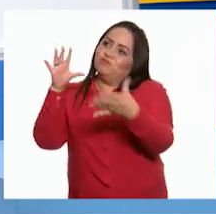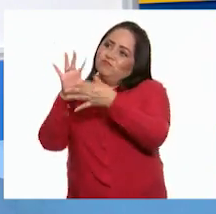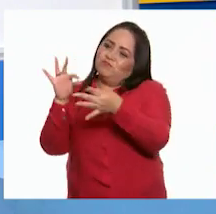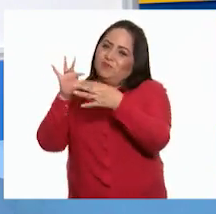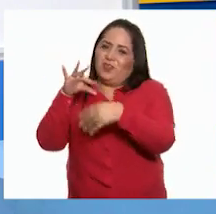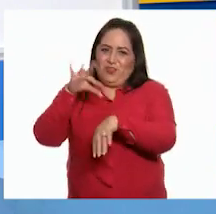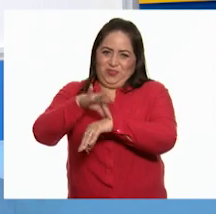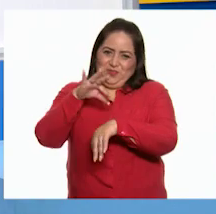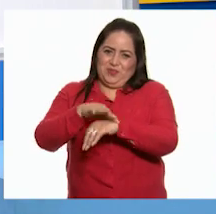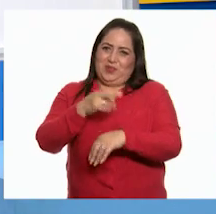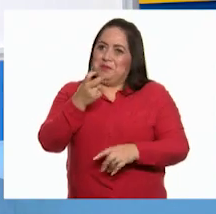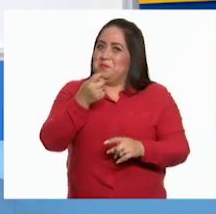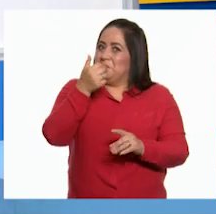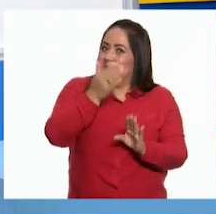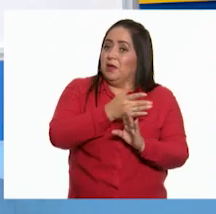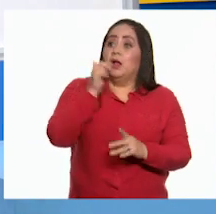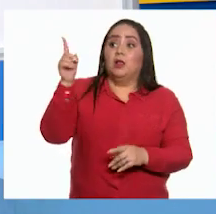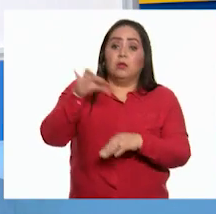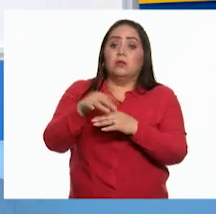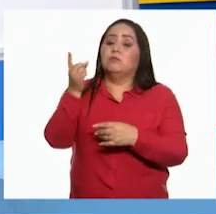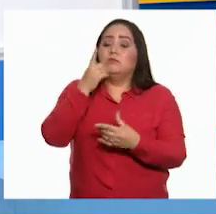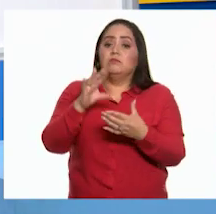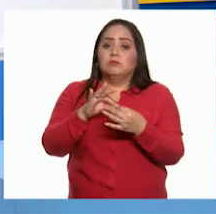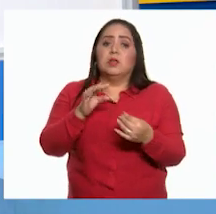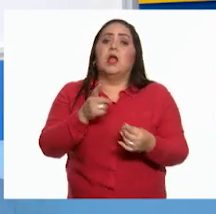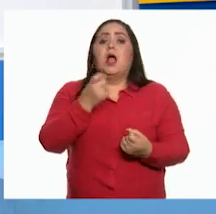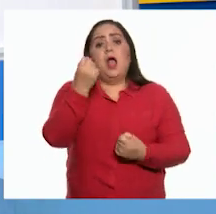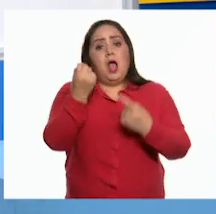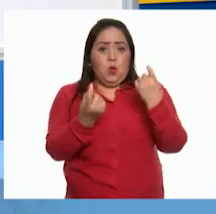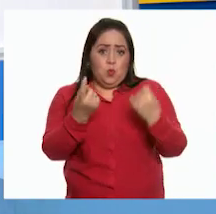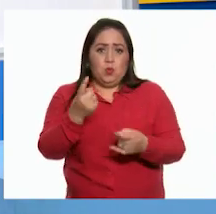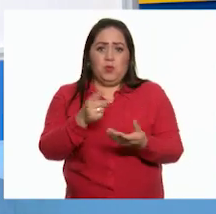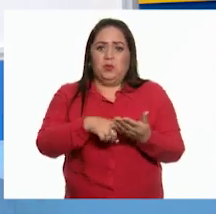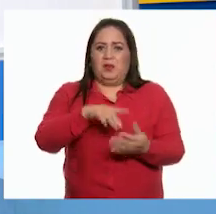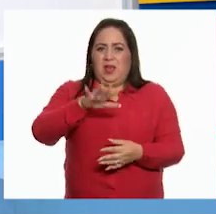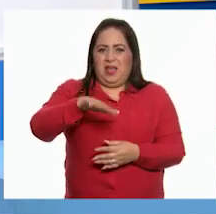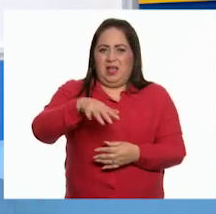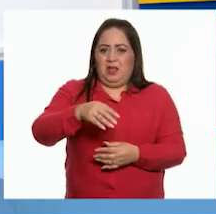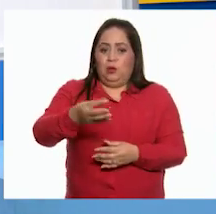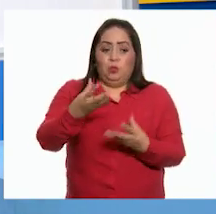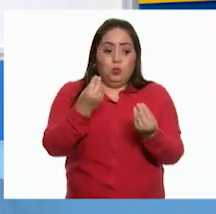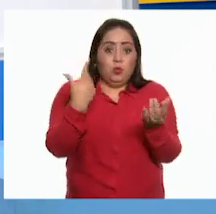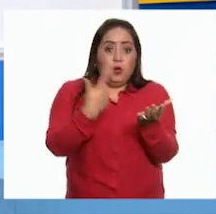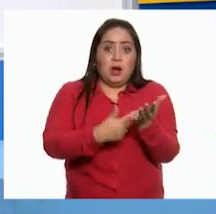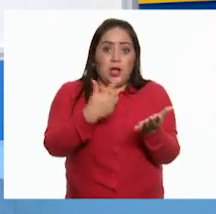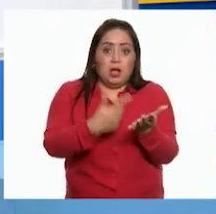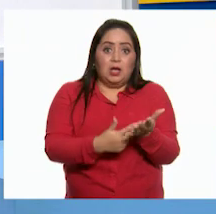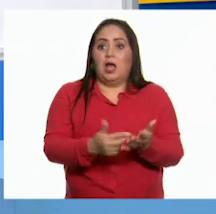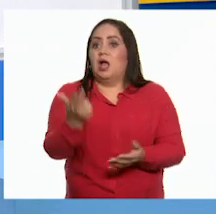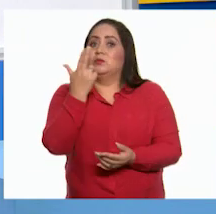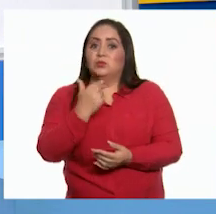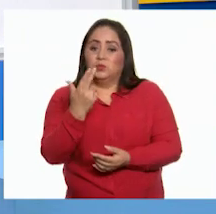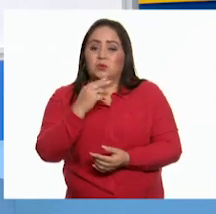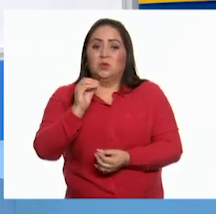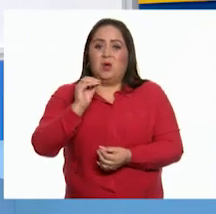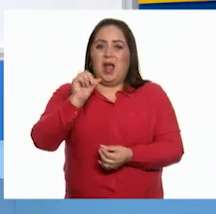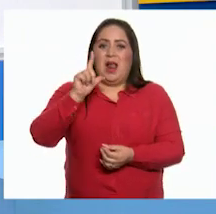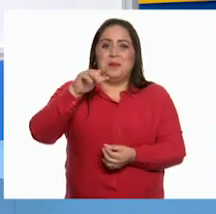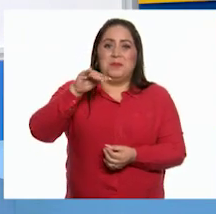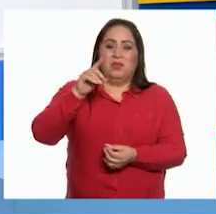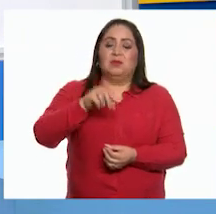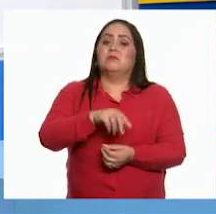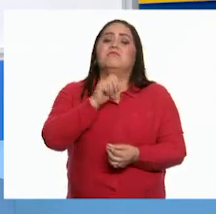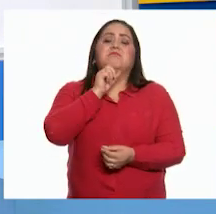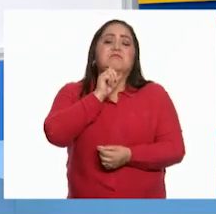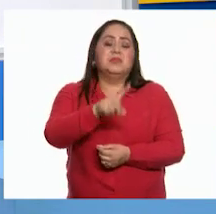que vivía en los primeros días. Él me explicó que algunos tipos de alimentos, como los que tienen exceso de grasa, azúcar o almidón, están